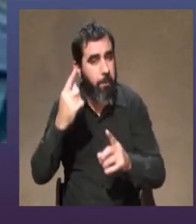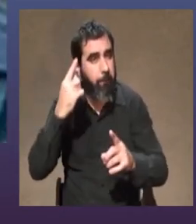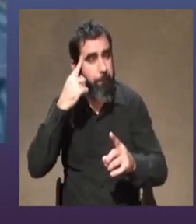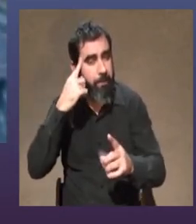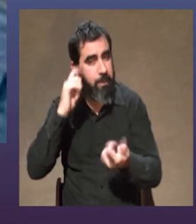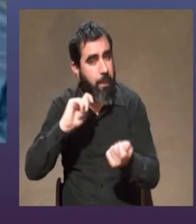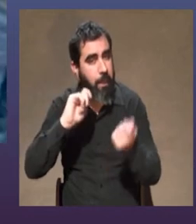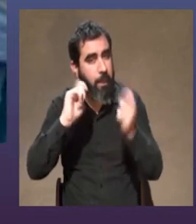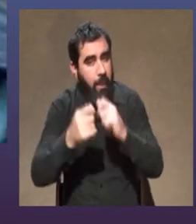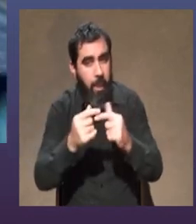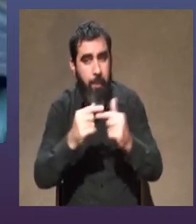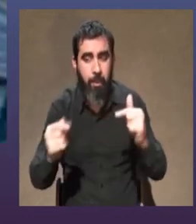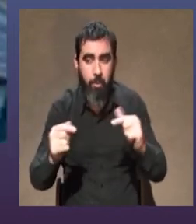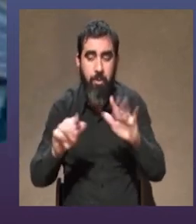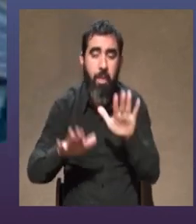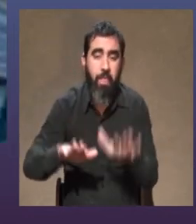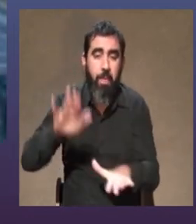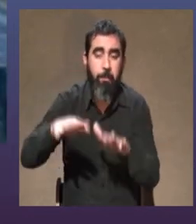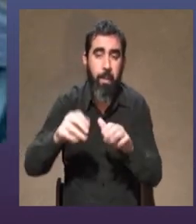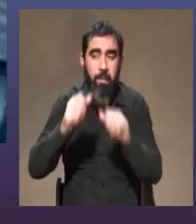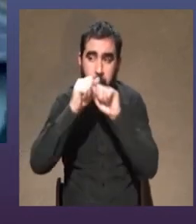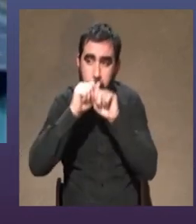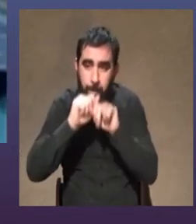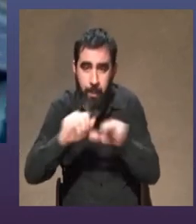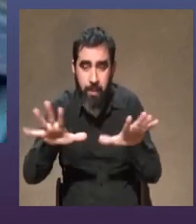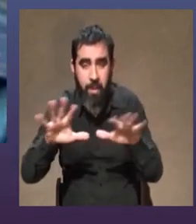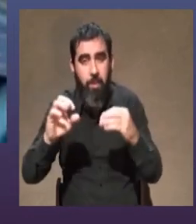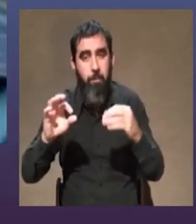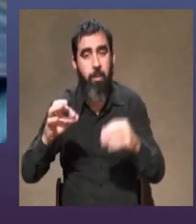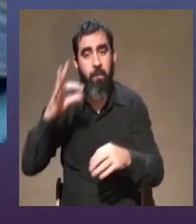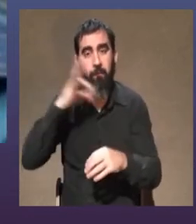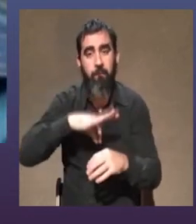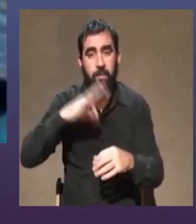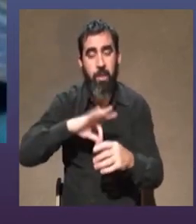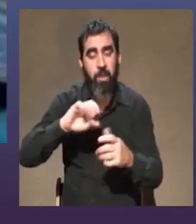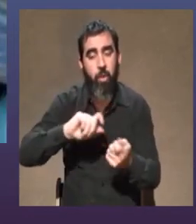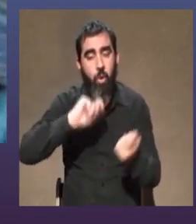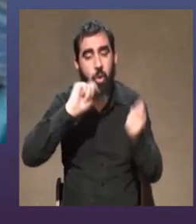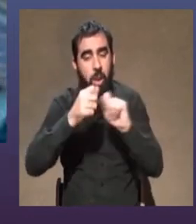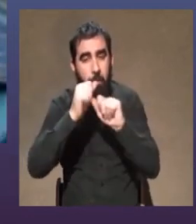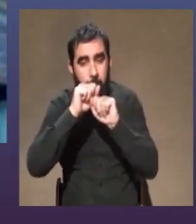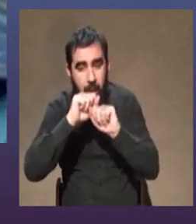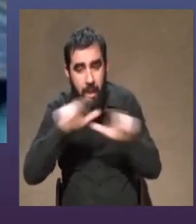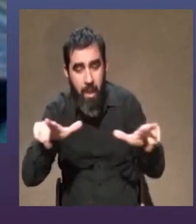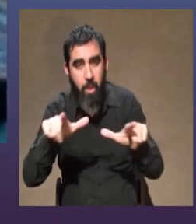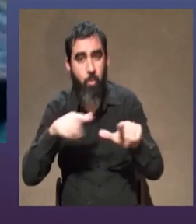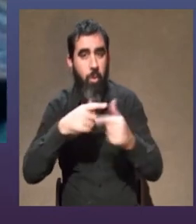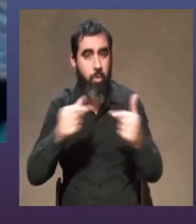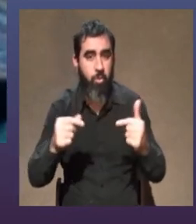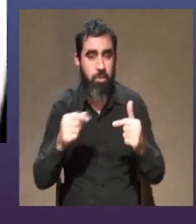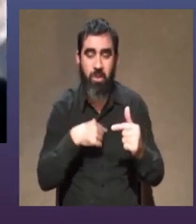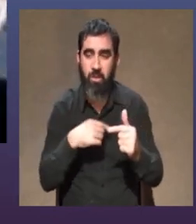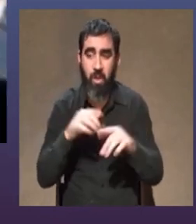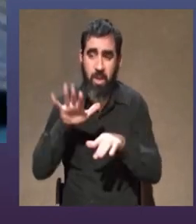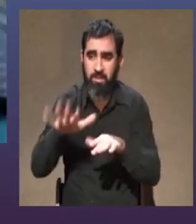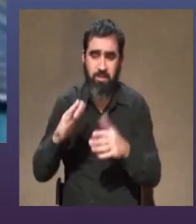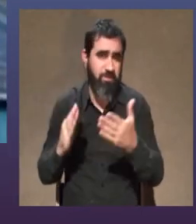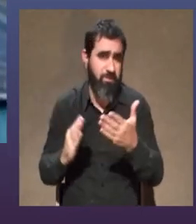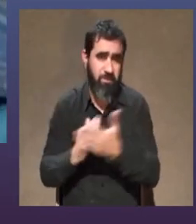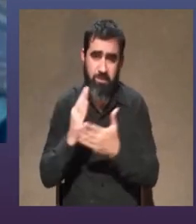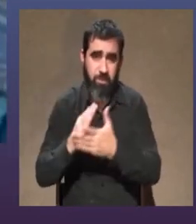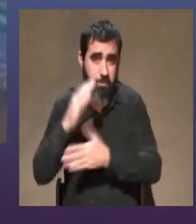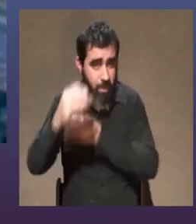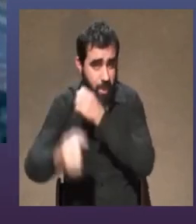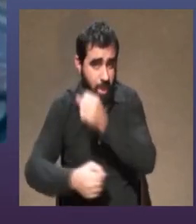en cosas en función de esto que tenemos que cambiar los lenguajes porque este tipo de pandemias han ocurrido siempre es decir y